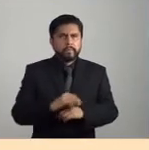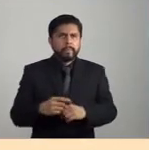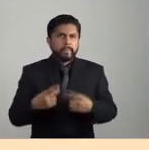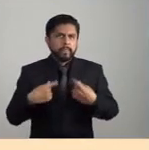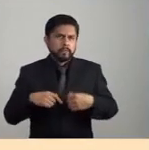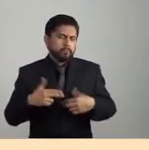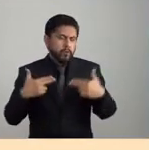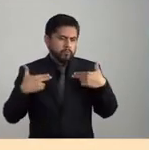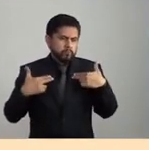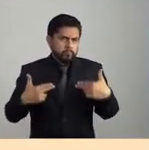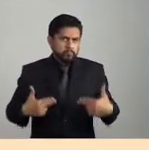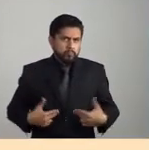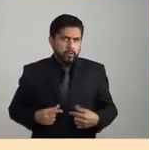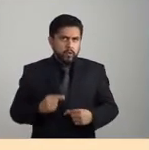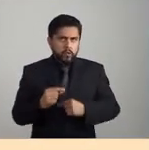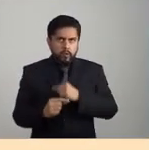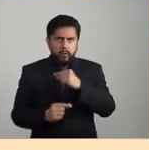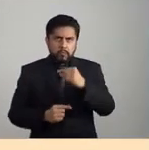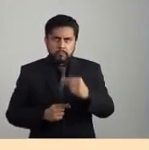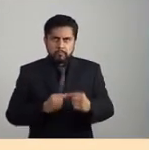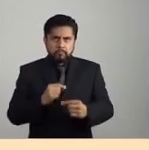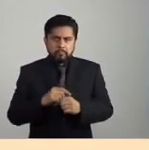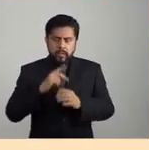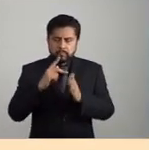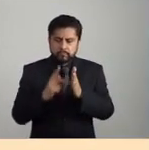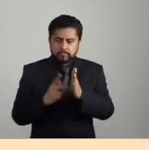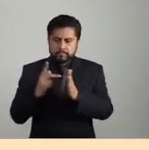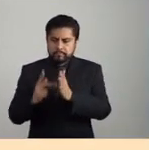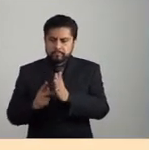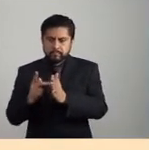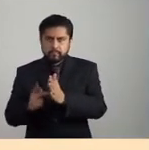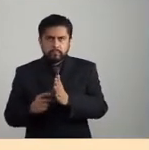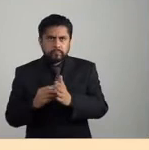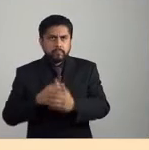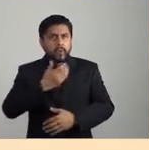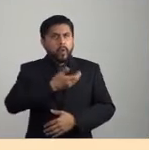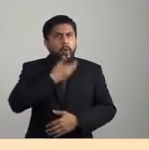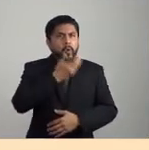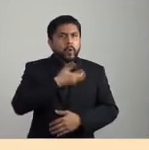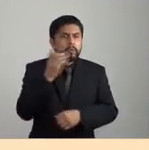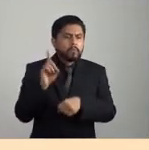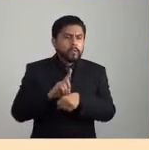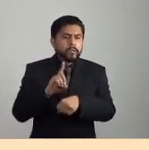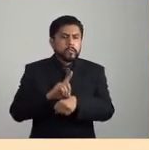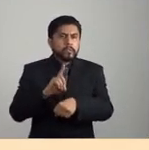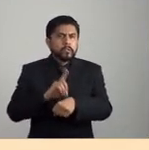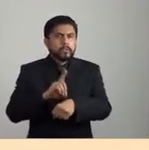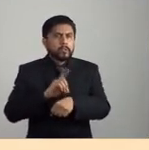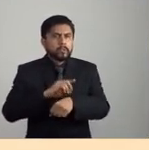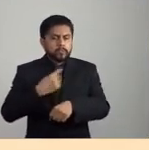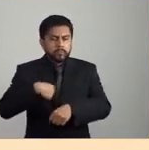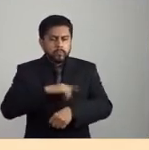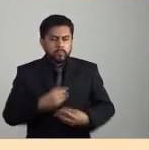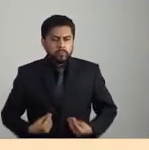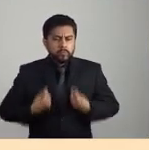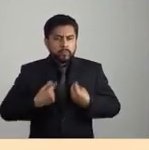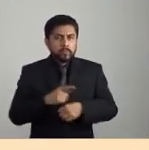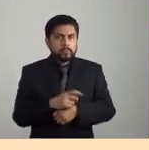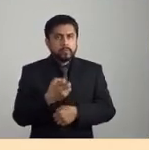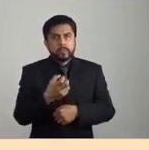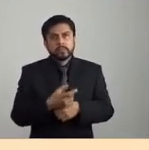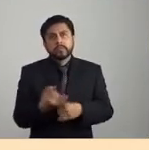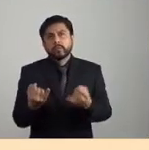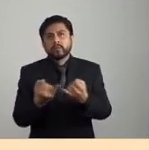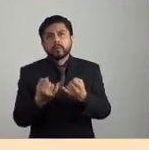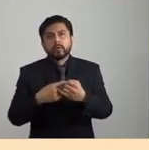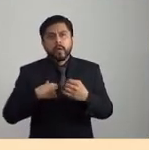reproduciendo, ¿no?, cotidianamente nuestra existencia, y también, ¿no?,